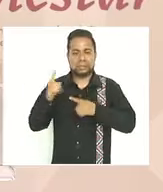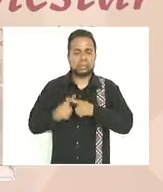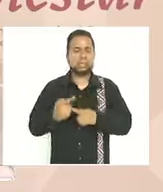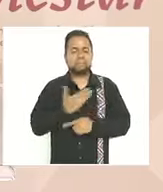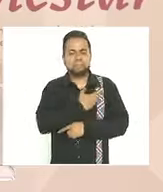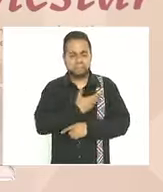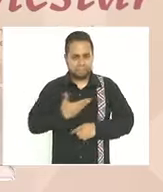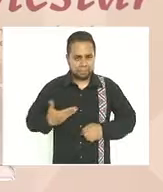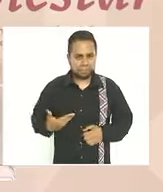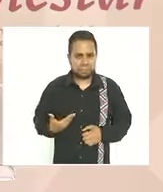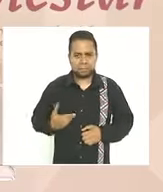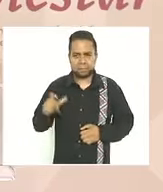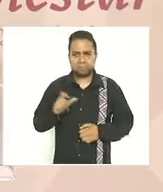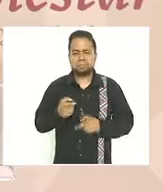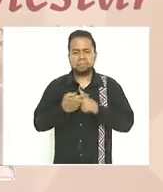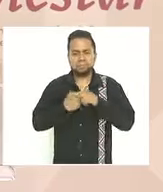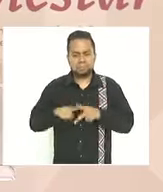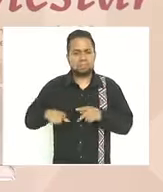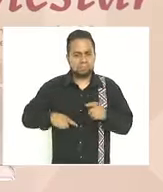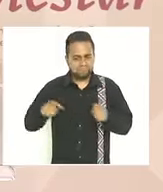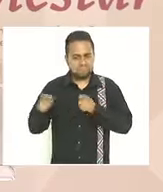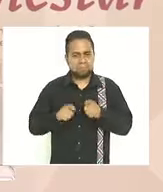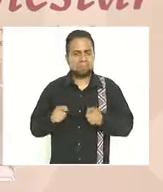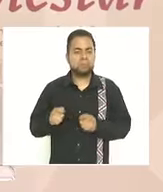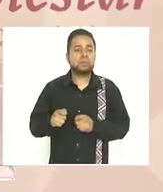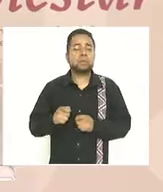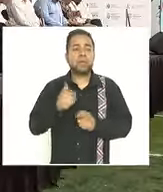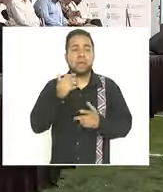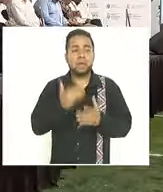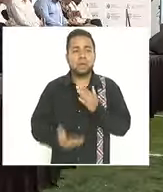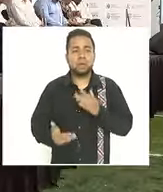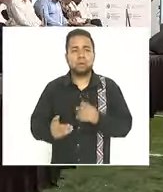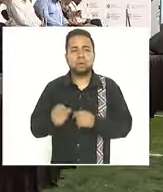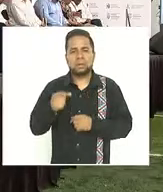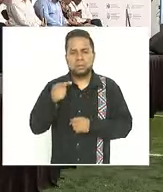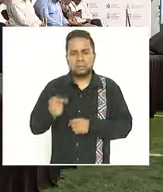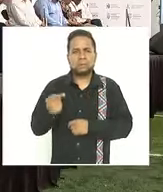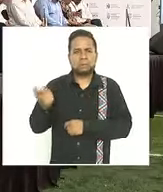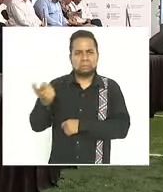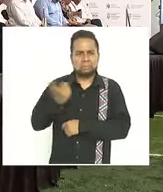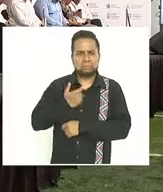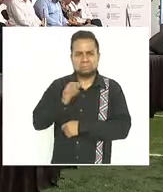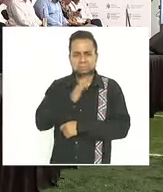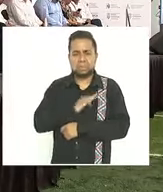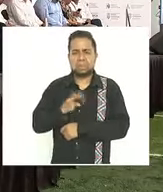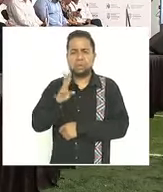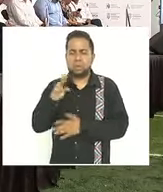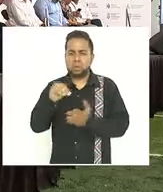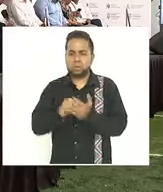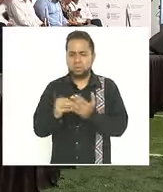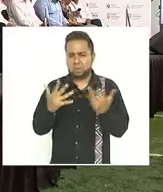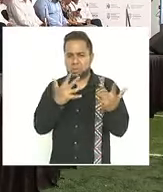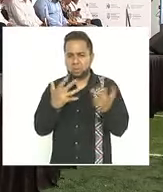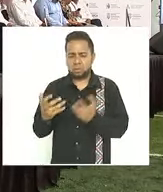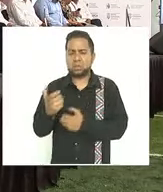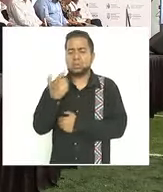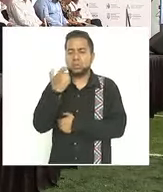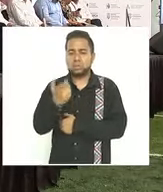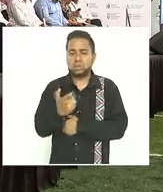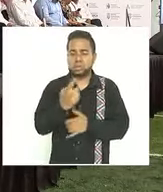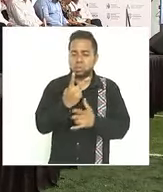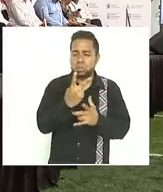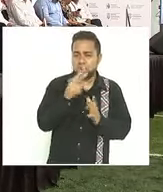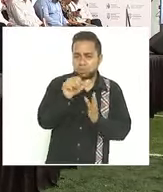presidente a su llegada al gobierno sino el día de hoy están recibiendo cuatro mil ochocientos pesos